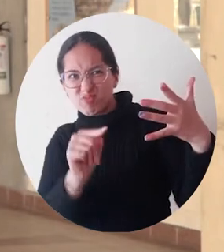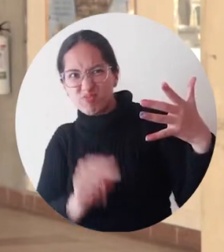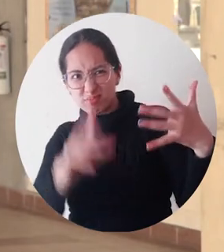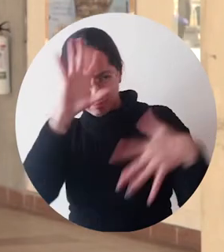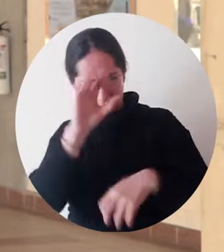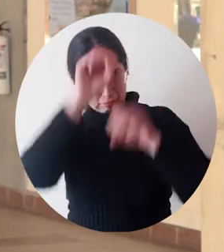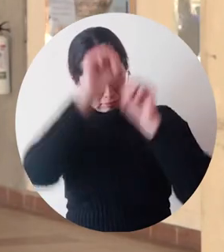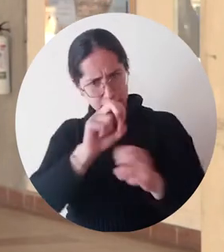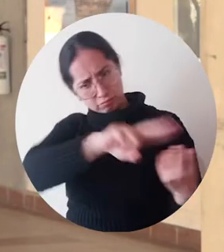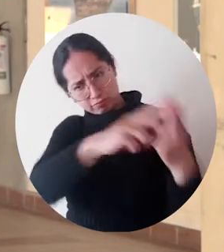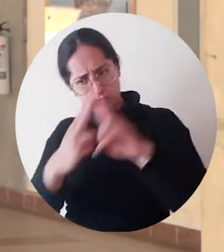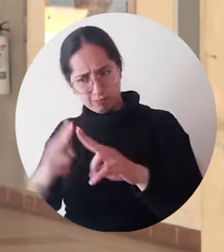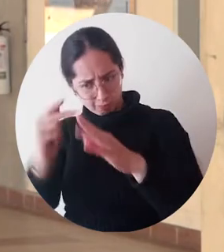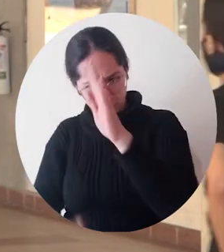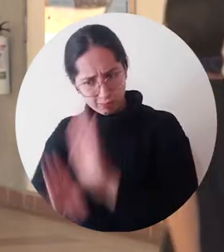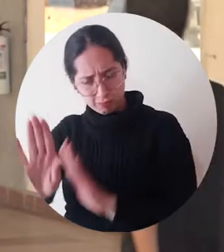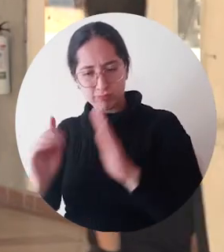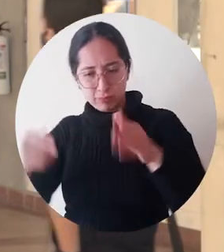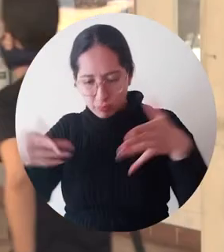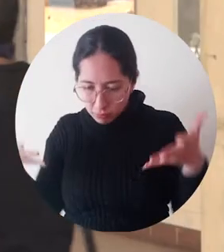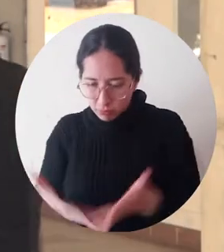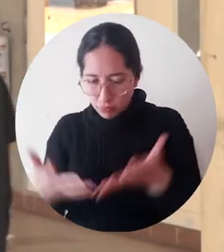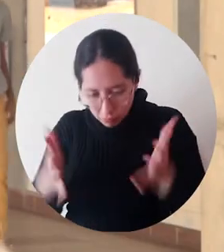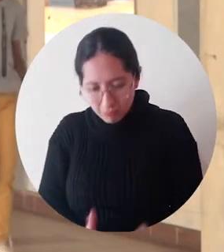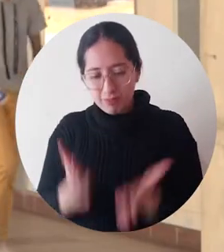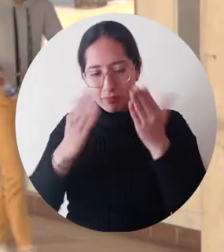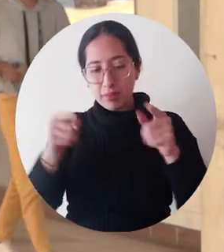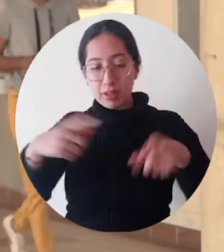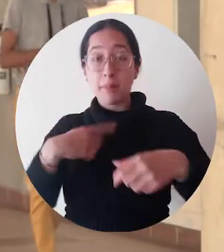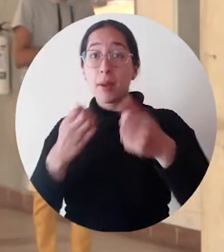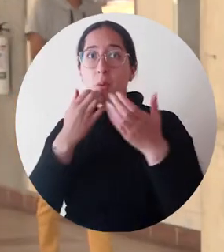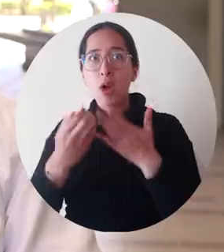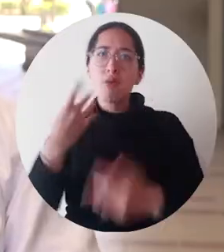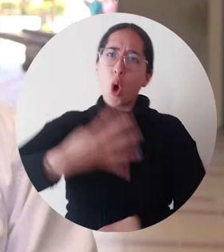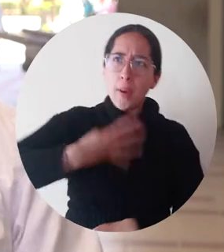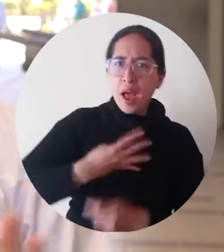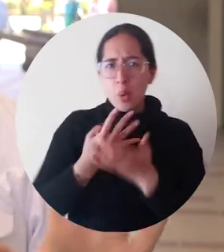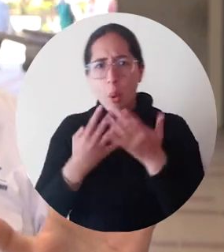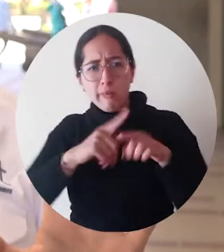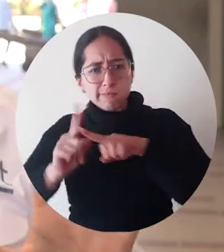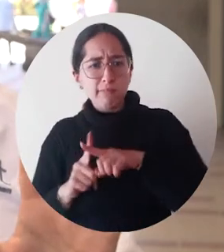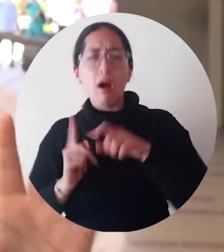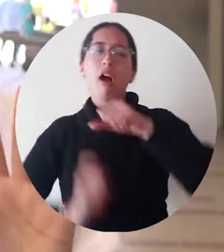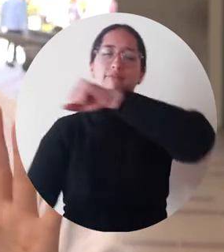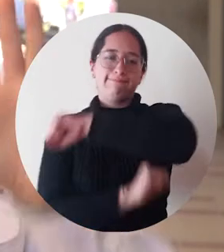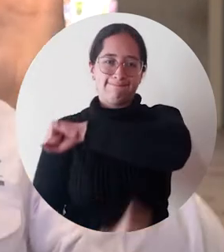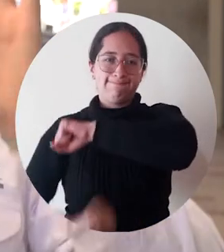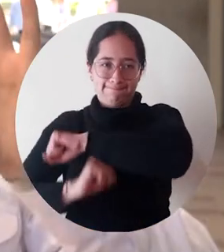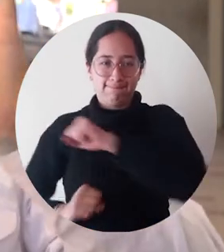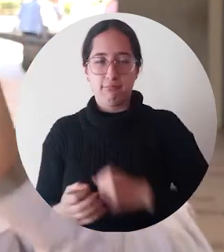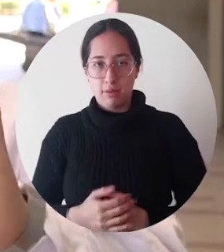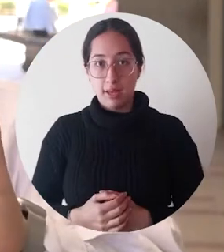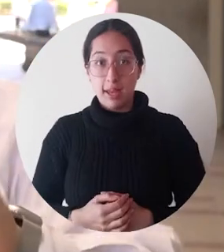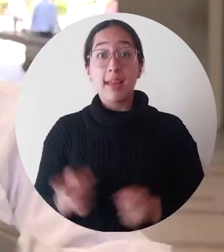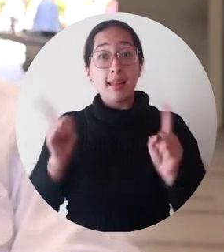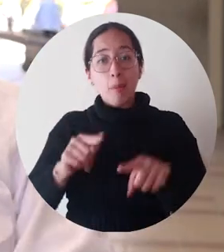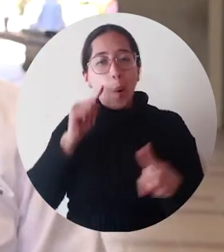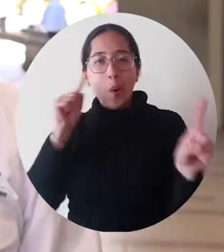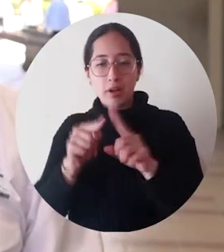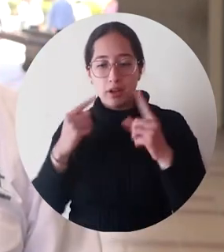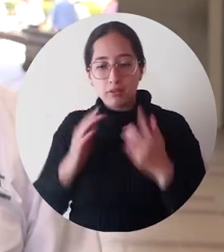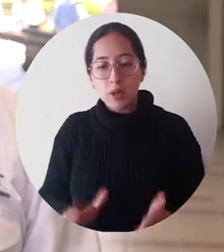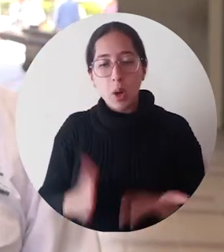juntarnos en pro de las comunidades para fortalecer sus competencias. Nuestra intención es además llegar con temas de formación,